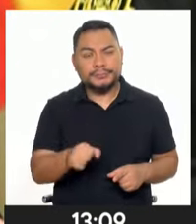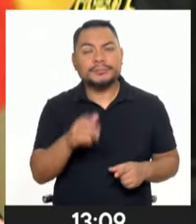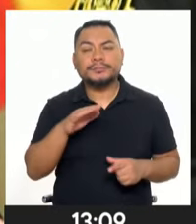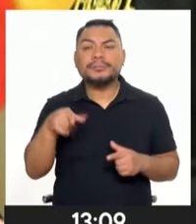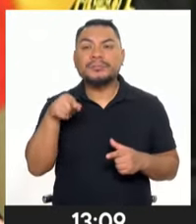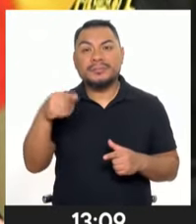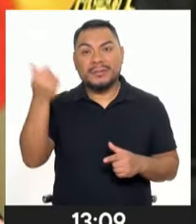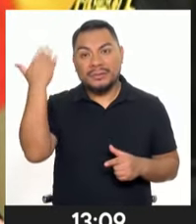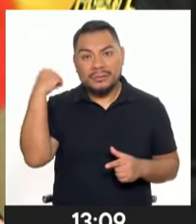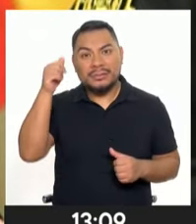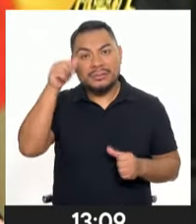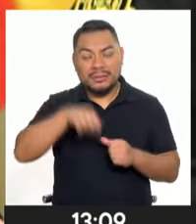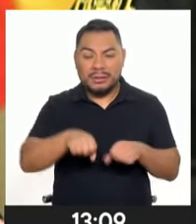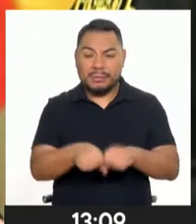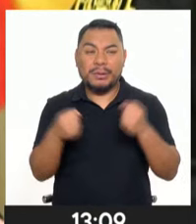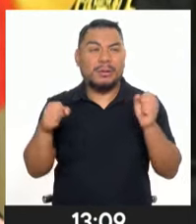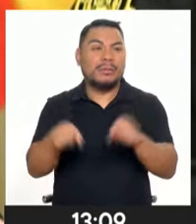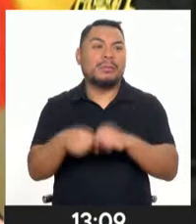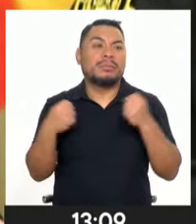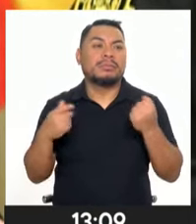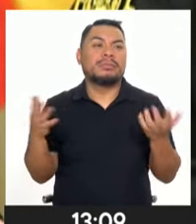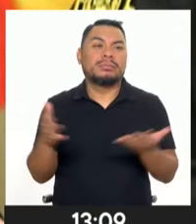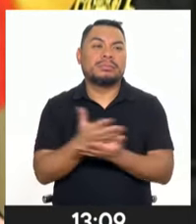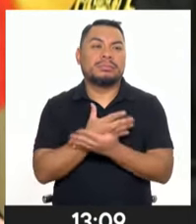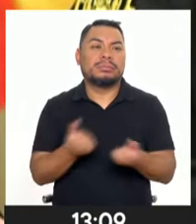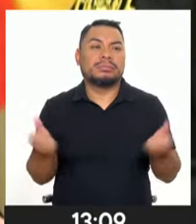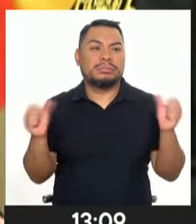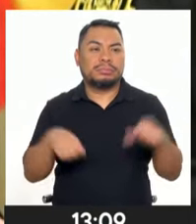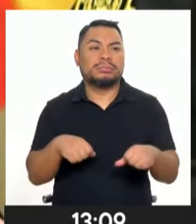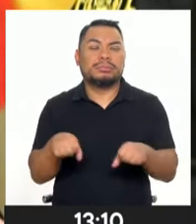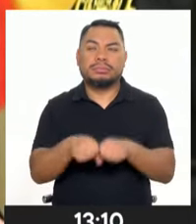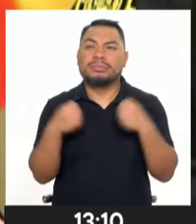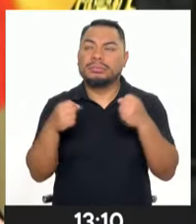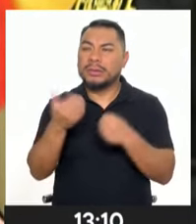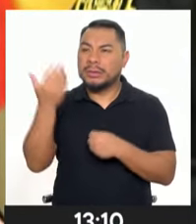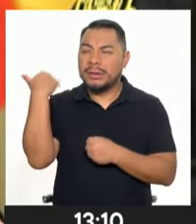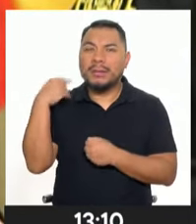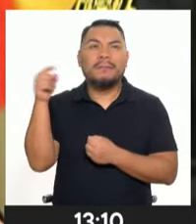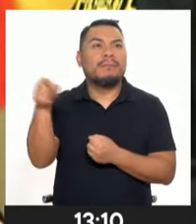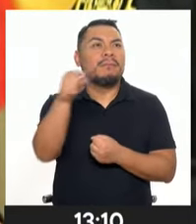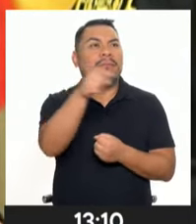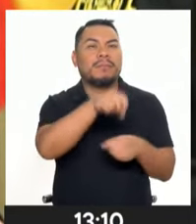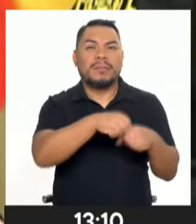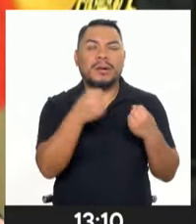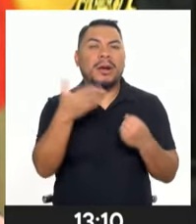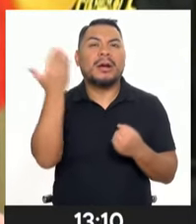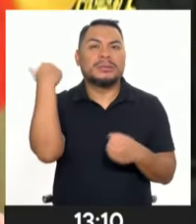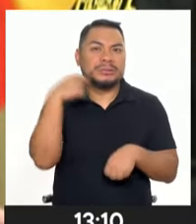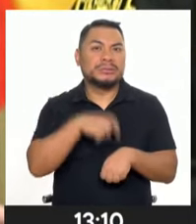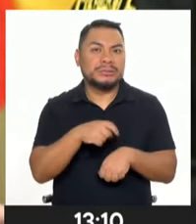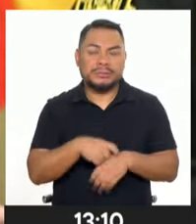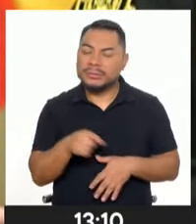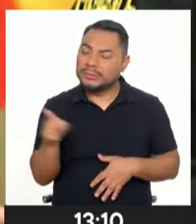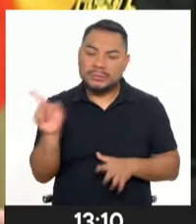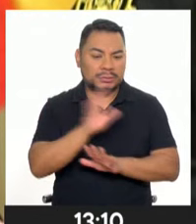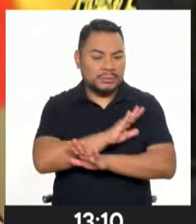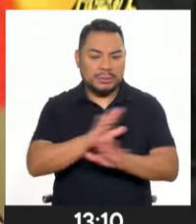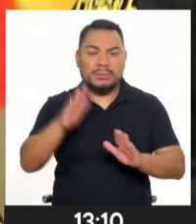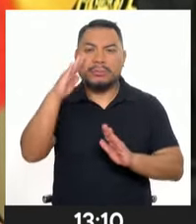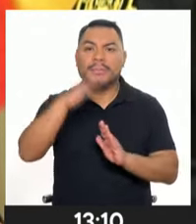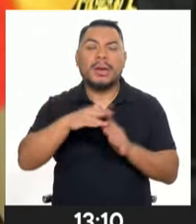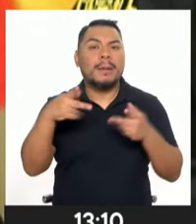destrozos que el salvajismo con el cual se ha producido en anteriores oportunidades. Eso no se va a permitir.